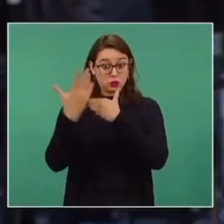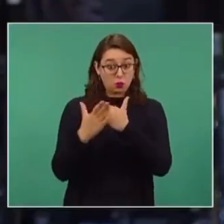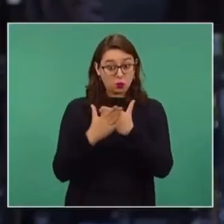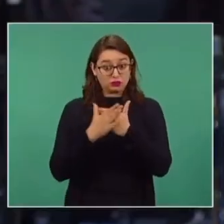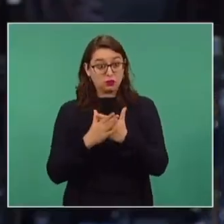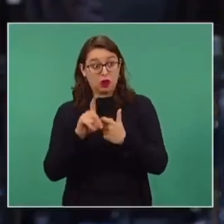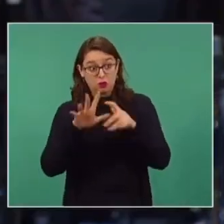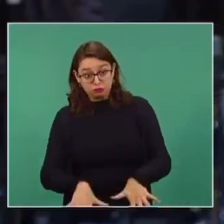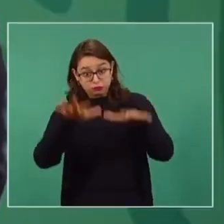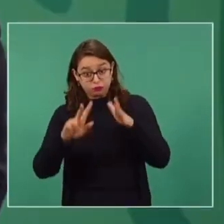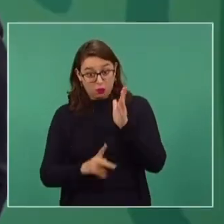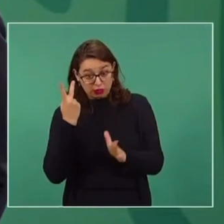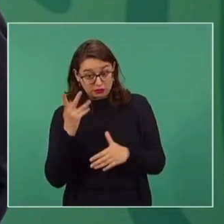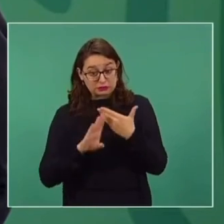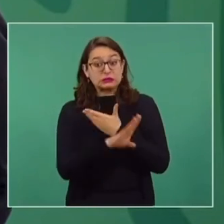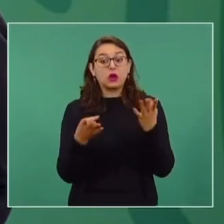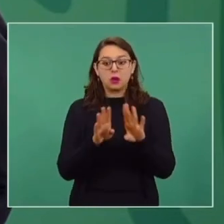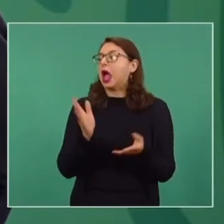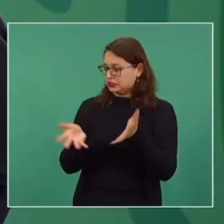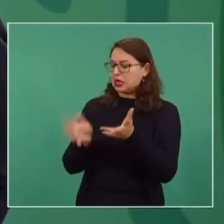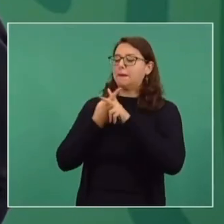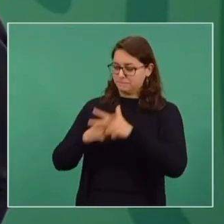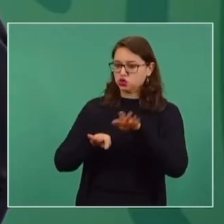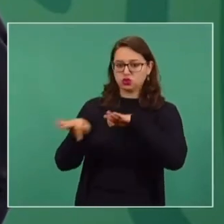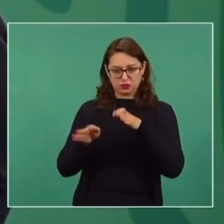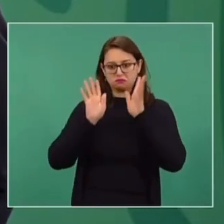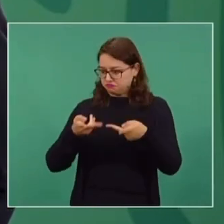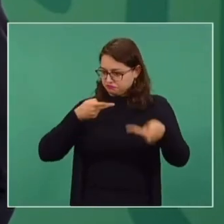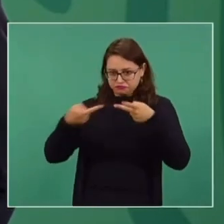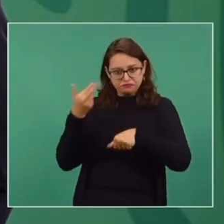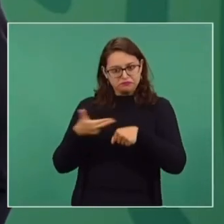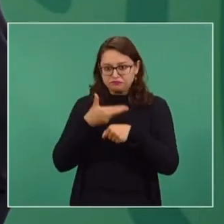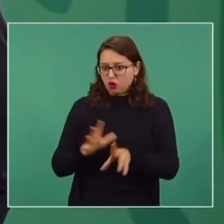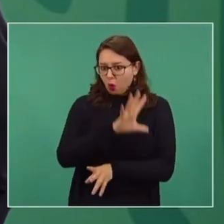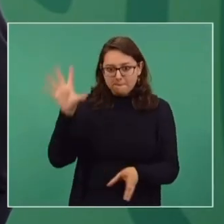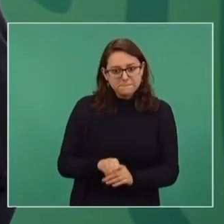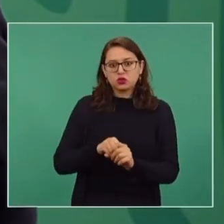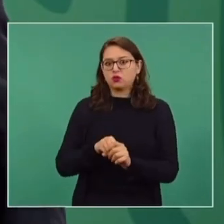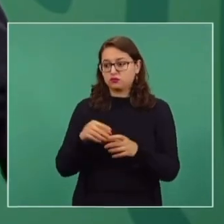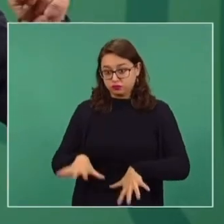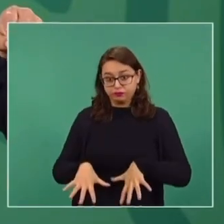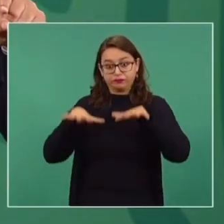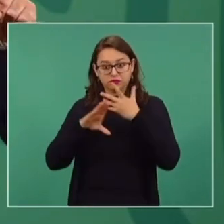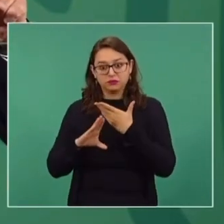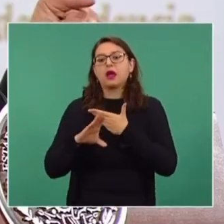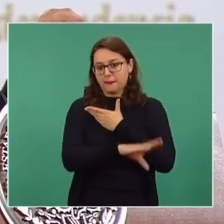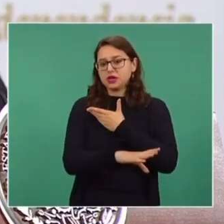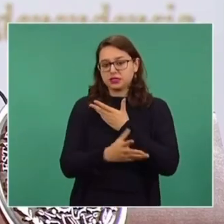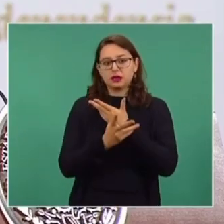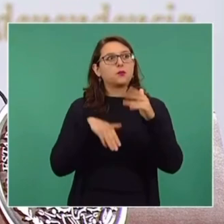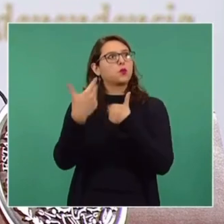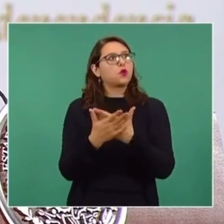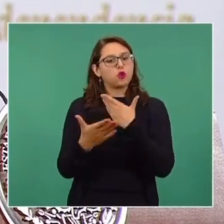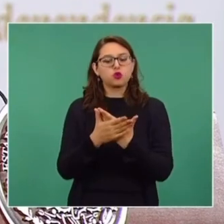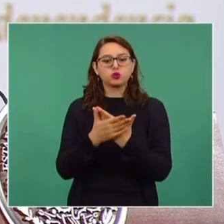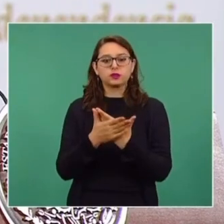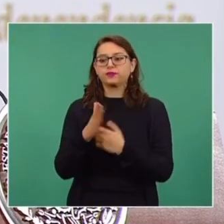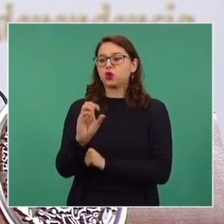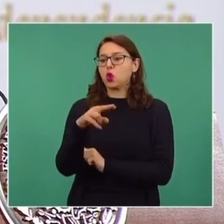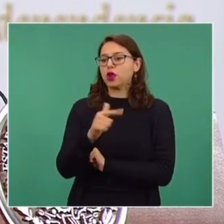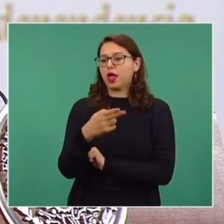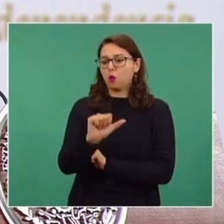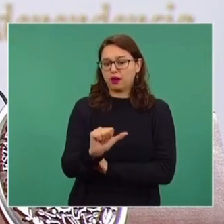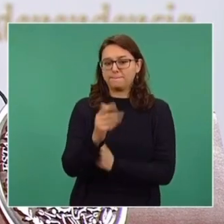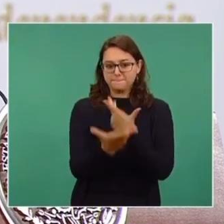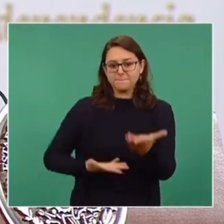cállate, cállate. Está trabajando también, para eso fuimos, es un plan para evitar inundaciones, un plan que va a presentar la Comisión del